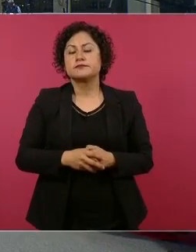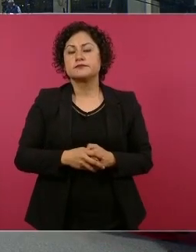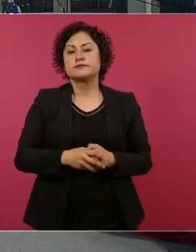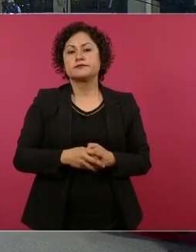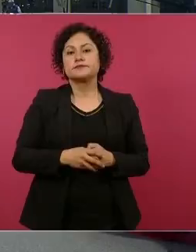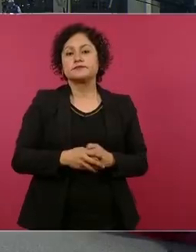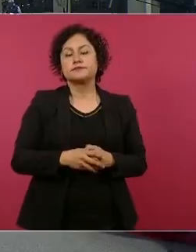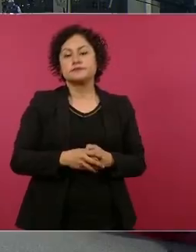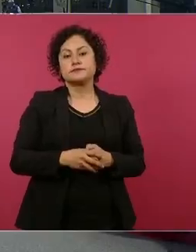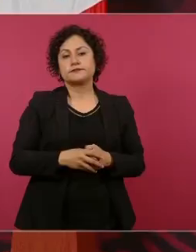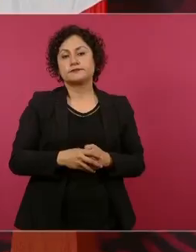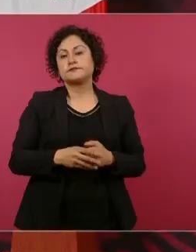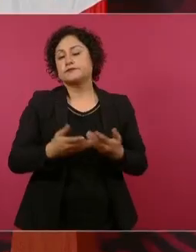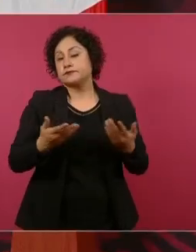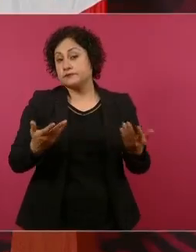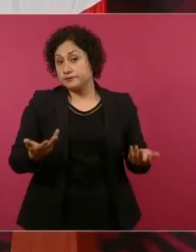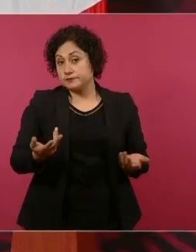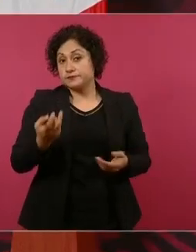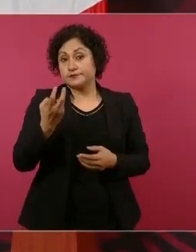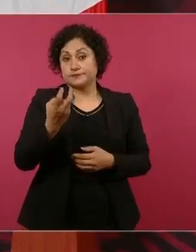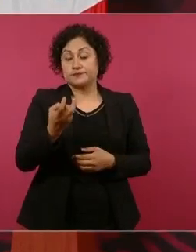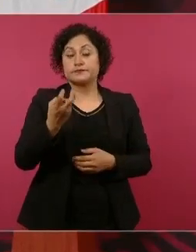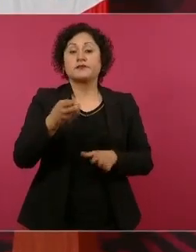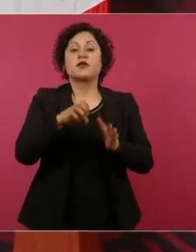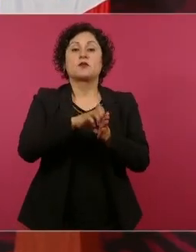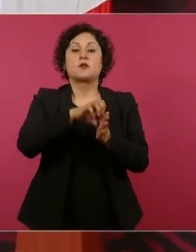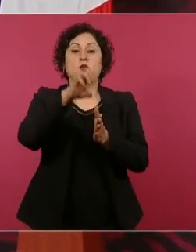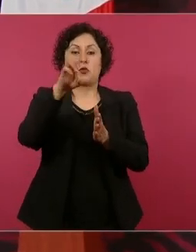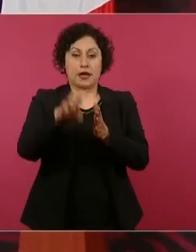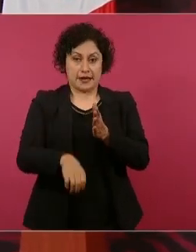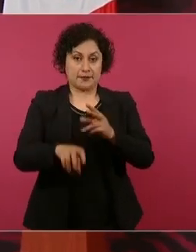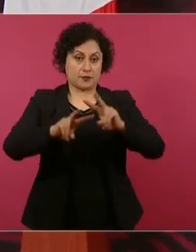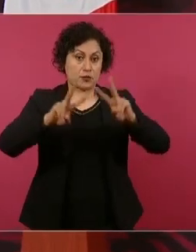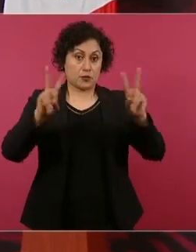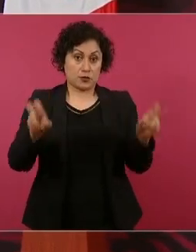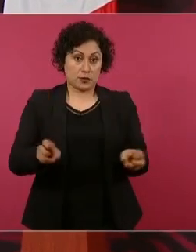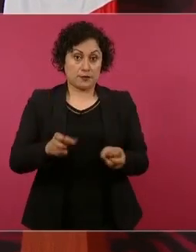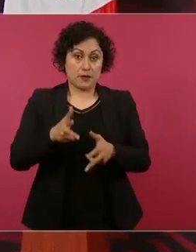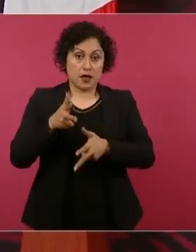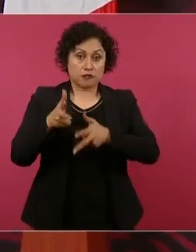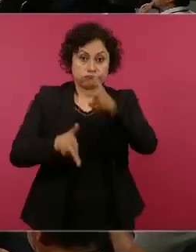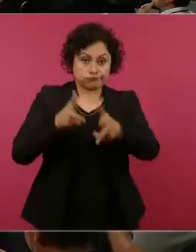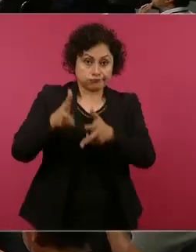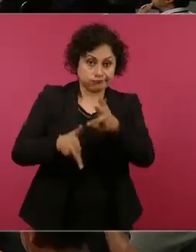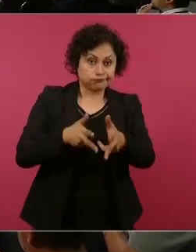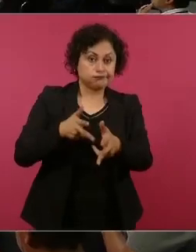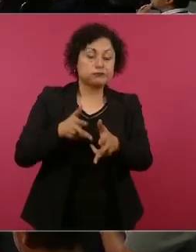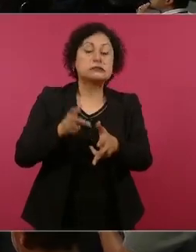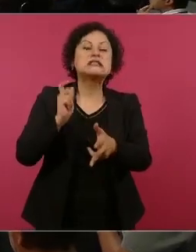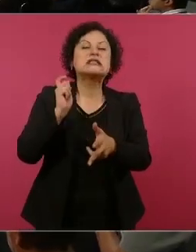Y en el caso del tren, lo que está operando